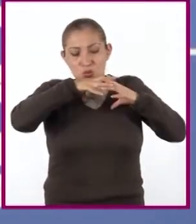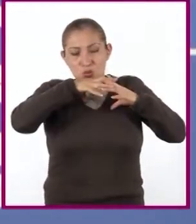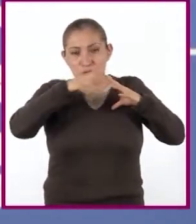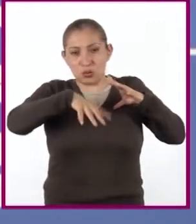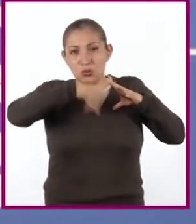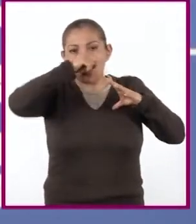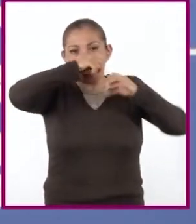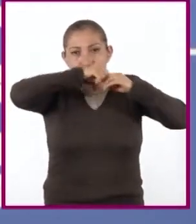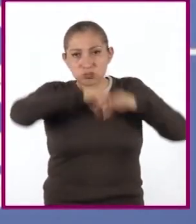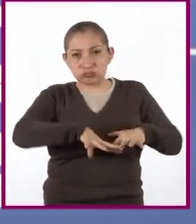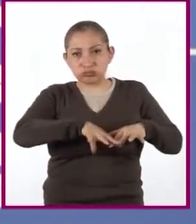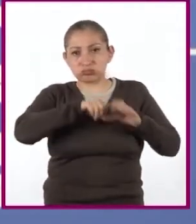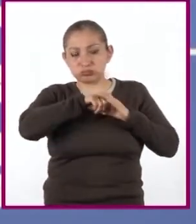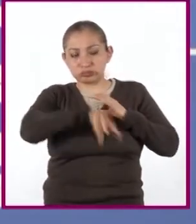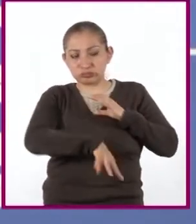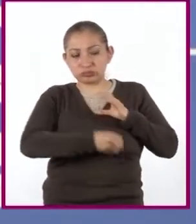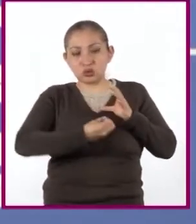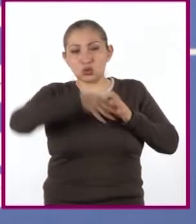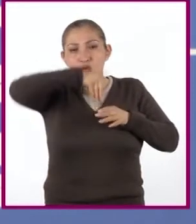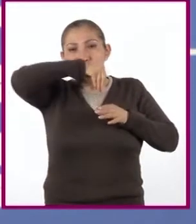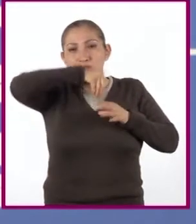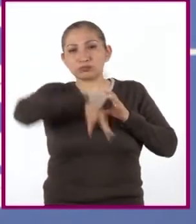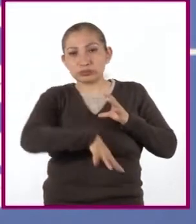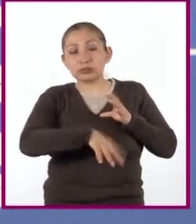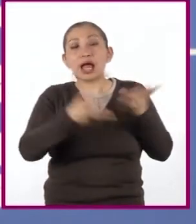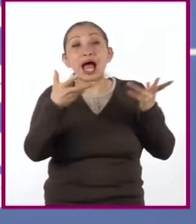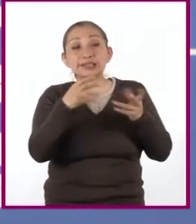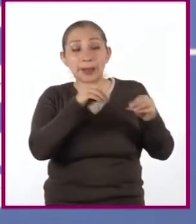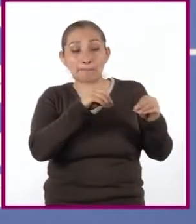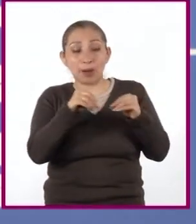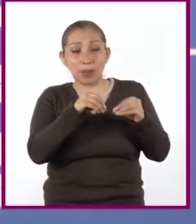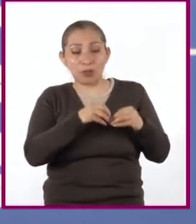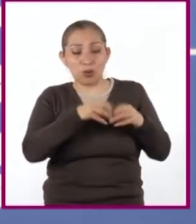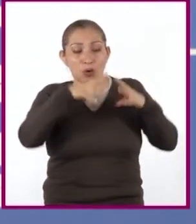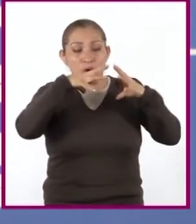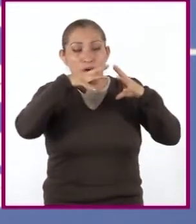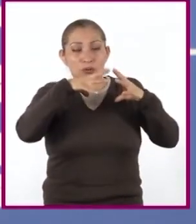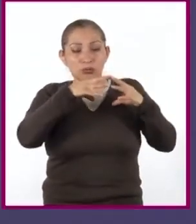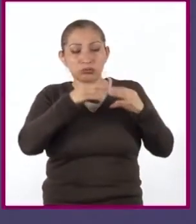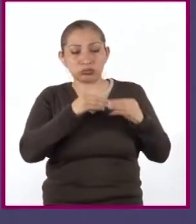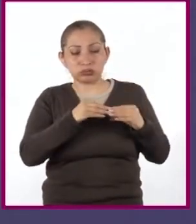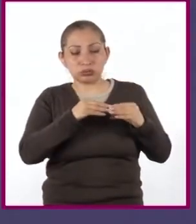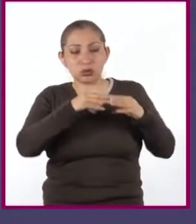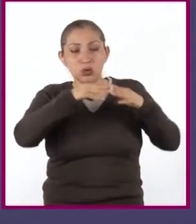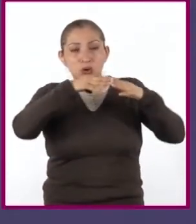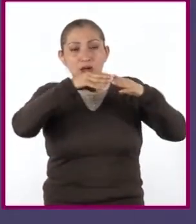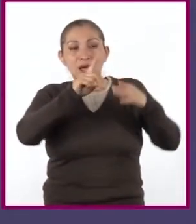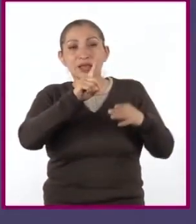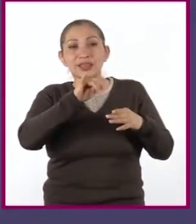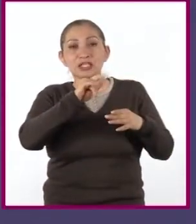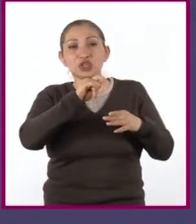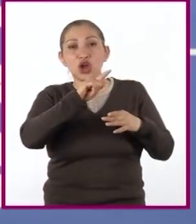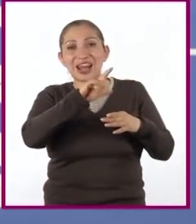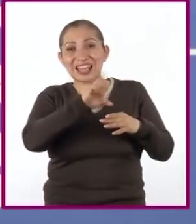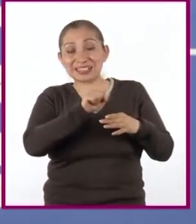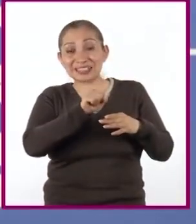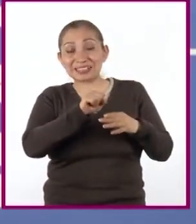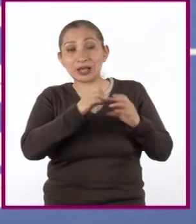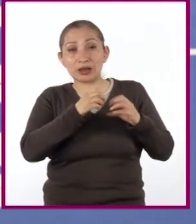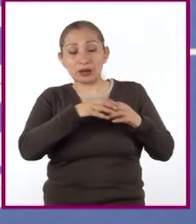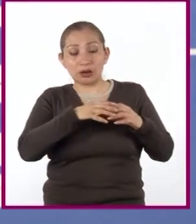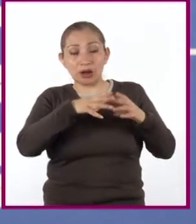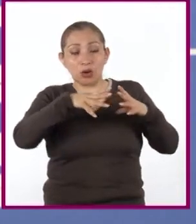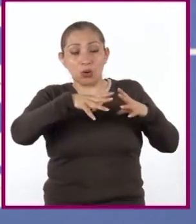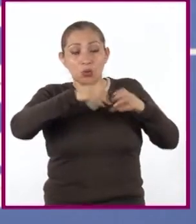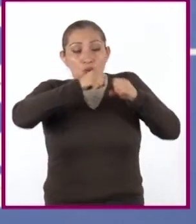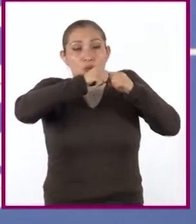y que expulsa. Para hacer esto, realiza movimientos de relajación, diástoles, seguidos de movimientos de